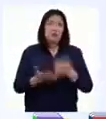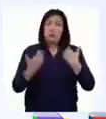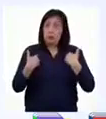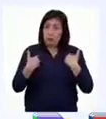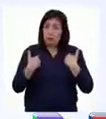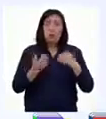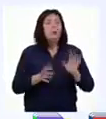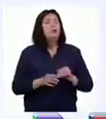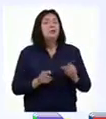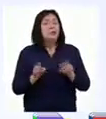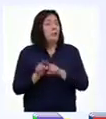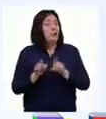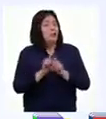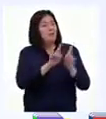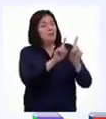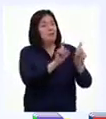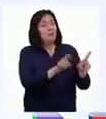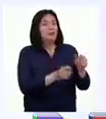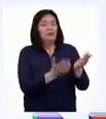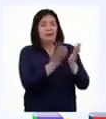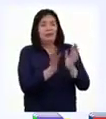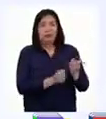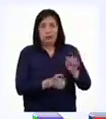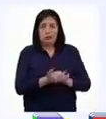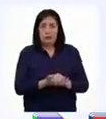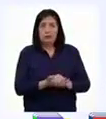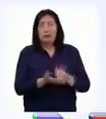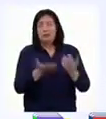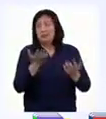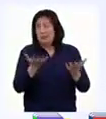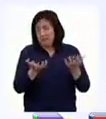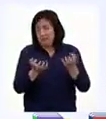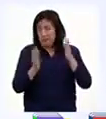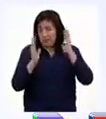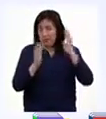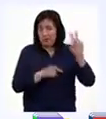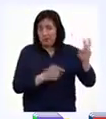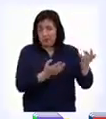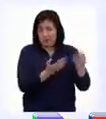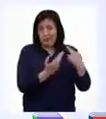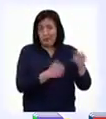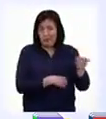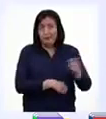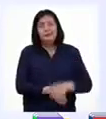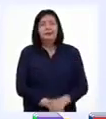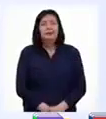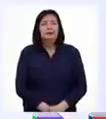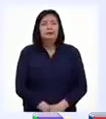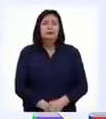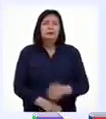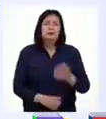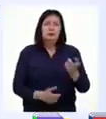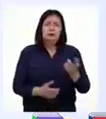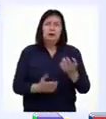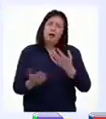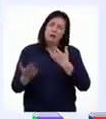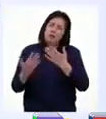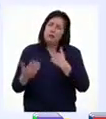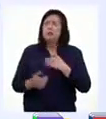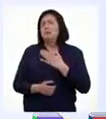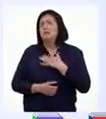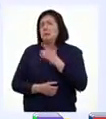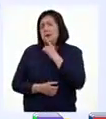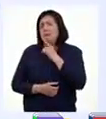aproveché y les hice la misma pregunta a mis estudiantes y quisiera que escuchemos sus respuestas. Conversando con mi papá,